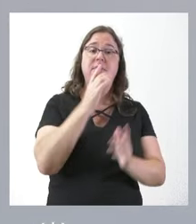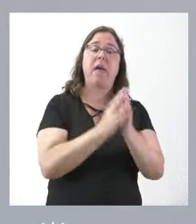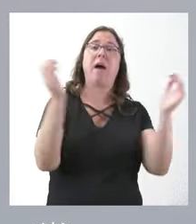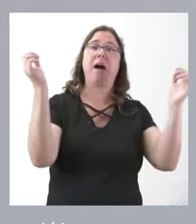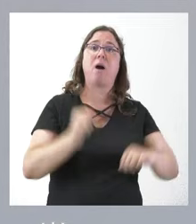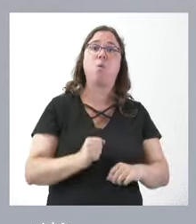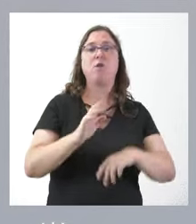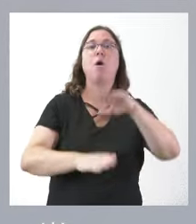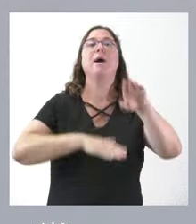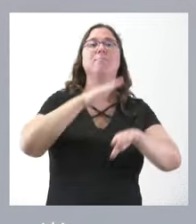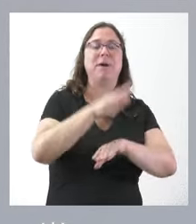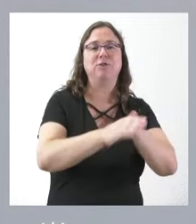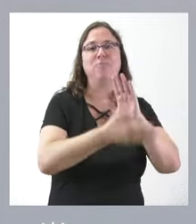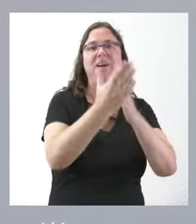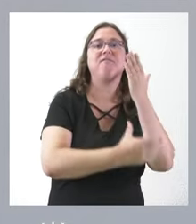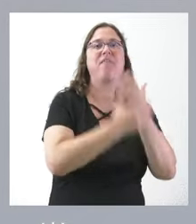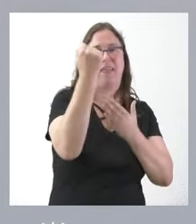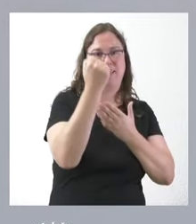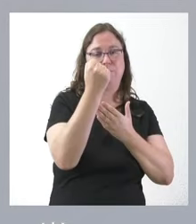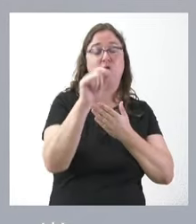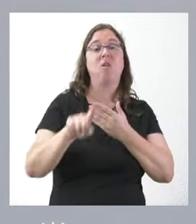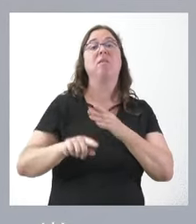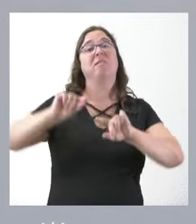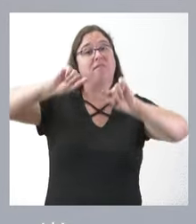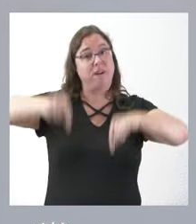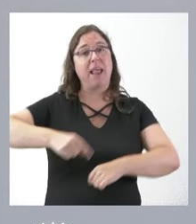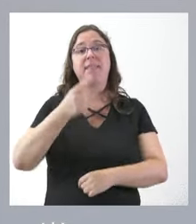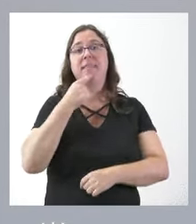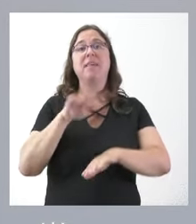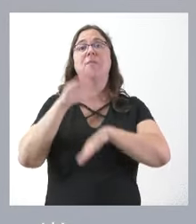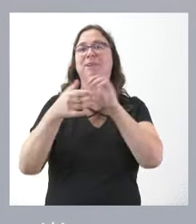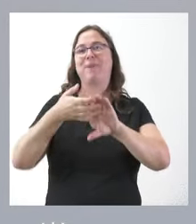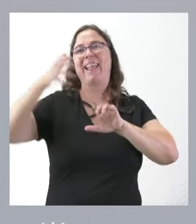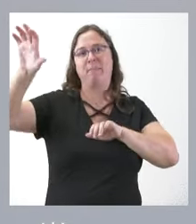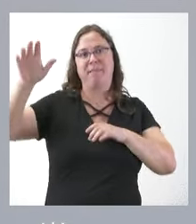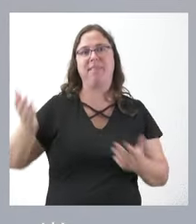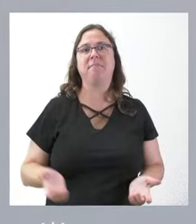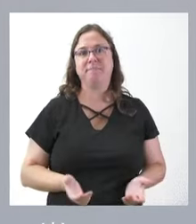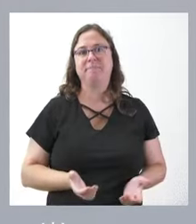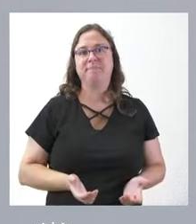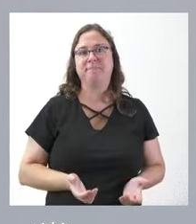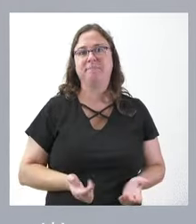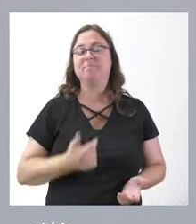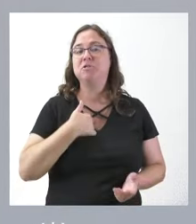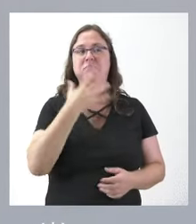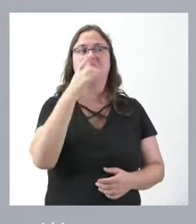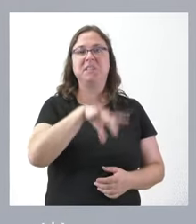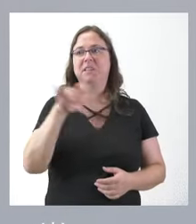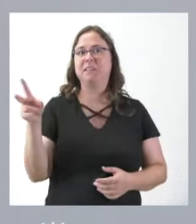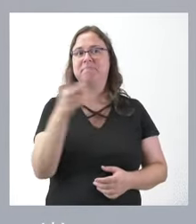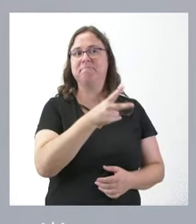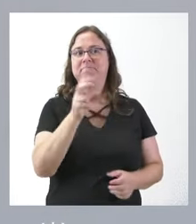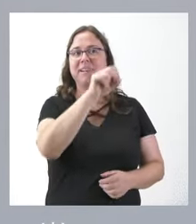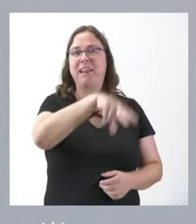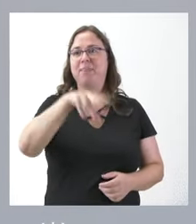es un paso para el federalismo y aquellos otros que lo han firmado que dicen que es un paso para la independencia. Y yo no sé quién de los dos tiene